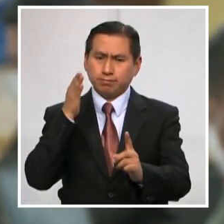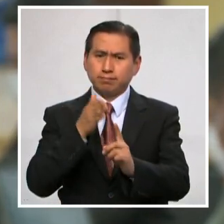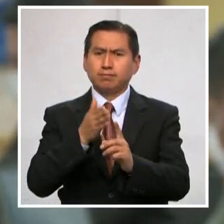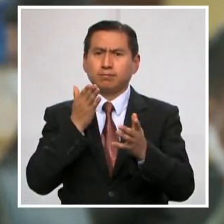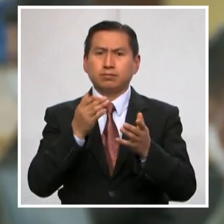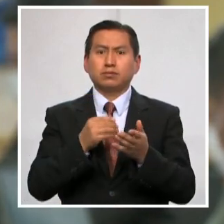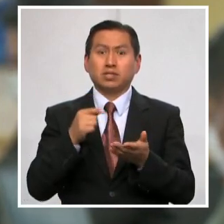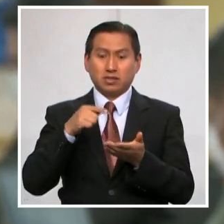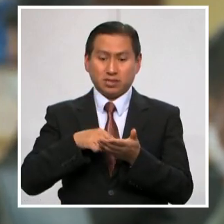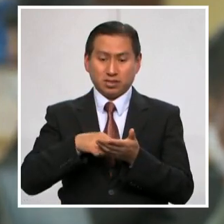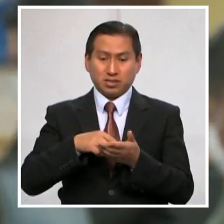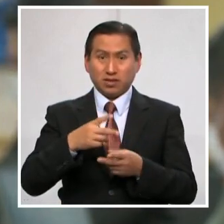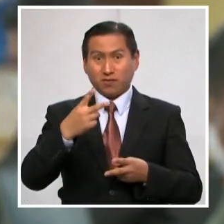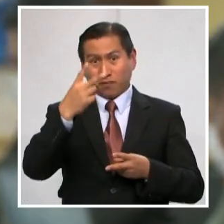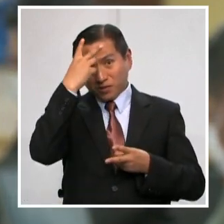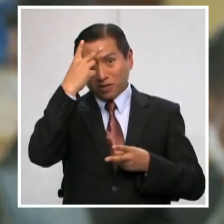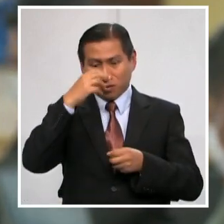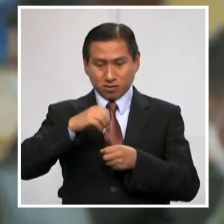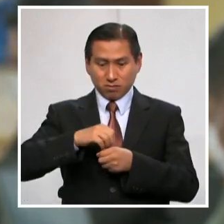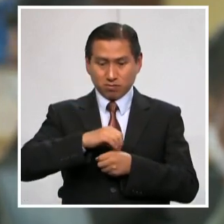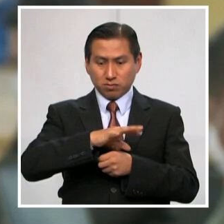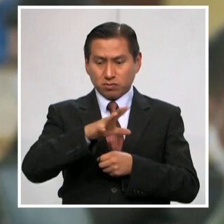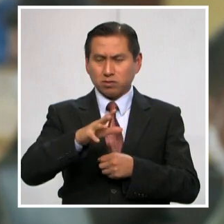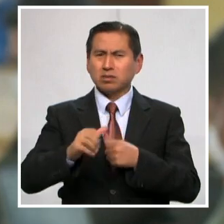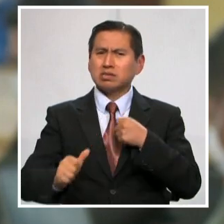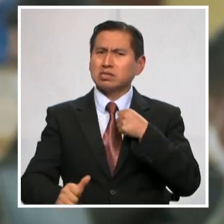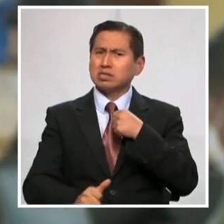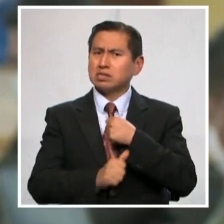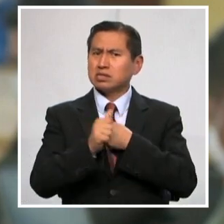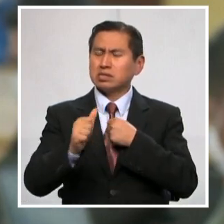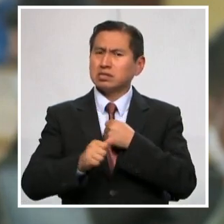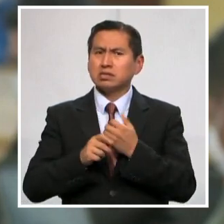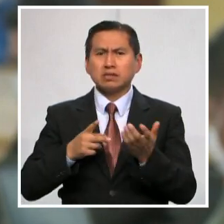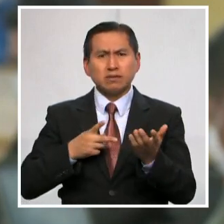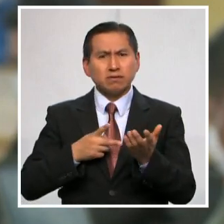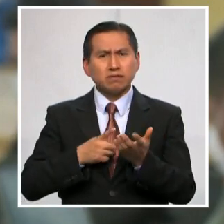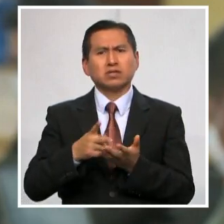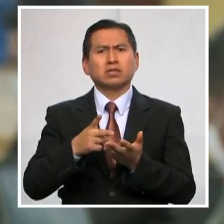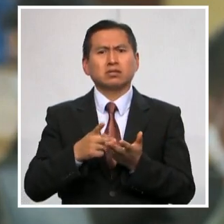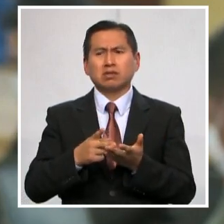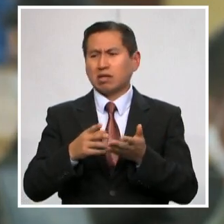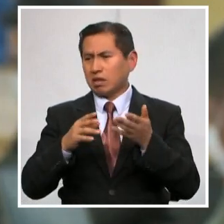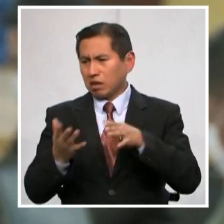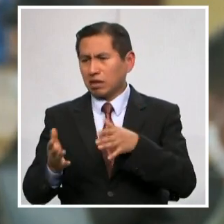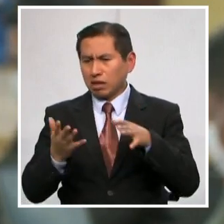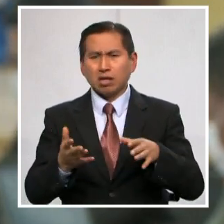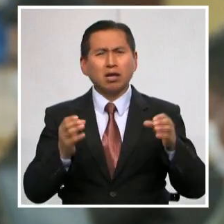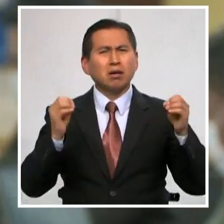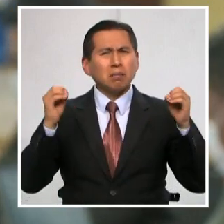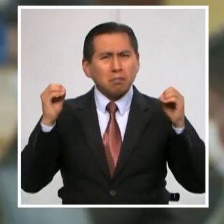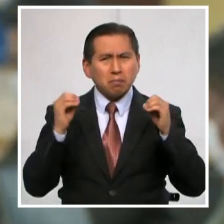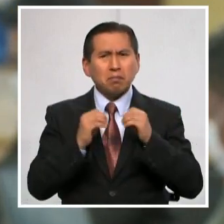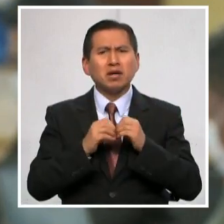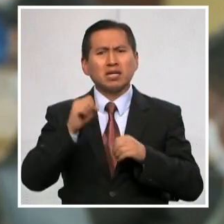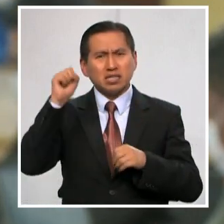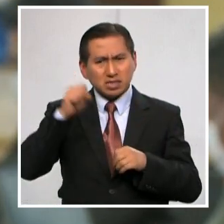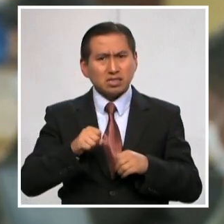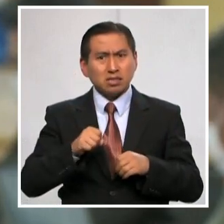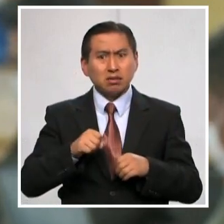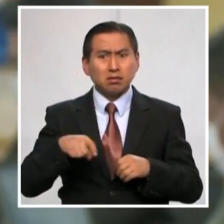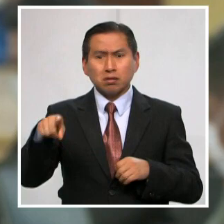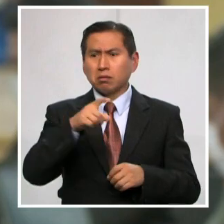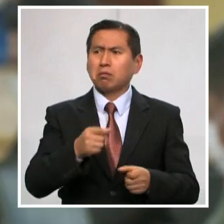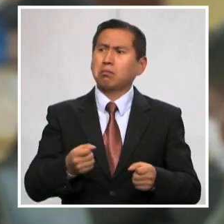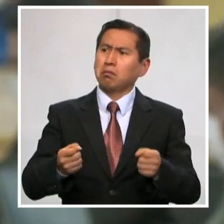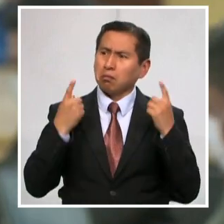un virus realmente peligroso y seguirá llevándose más vidas, sobre todo si no nos cuidamos